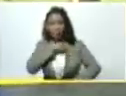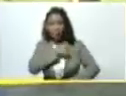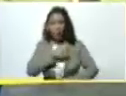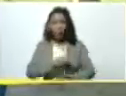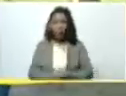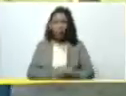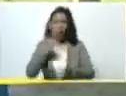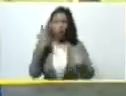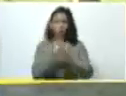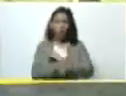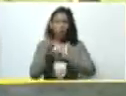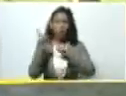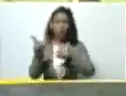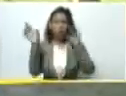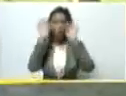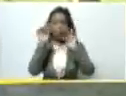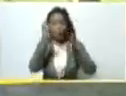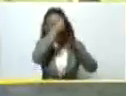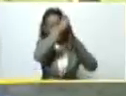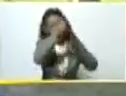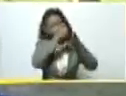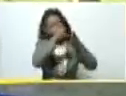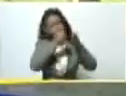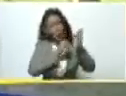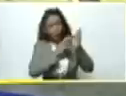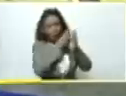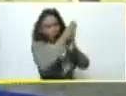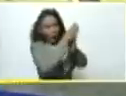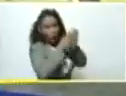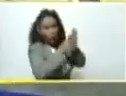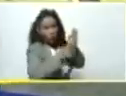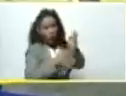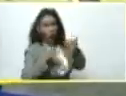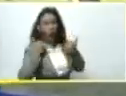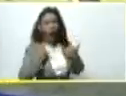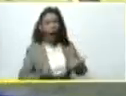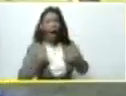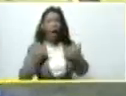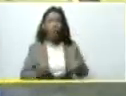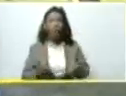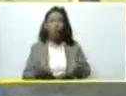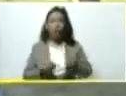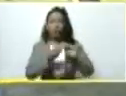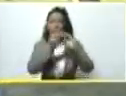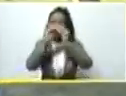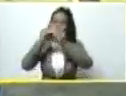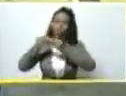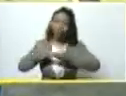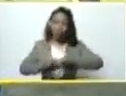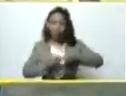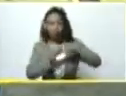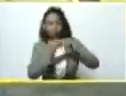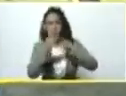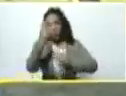sobre sus vértices la actualizamos la reconfiguramos la